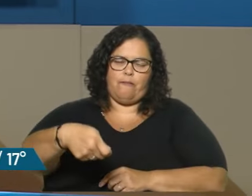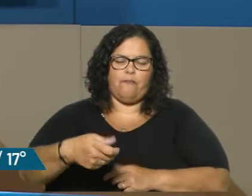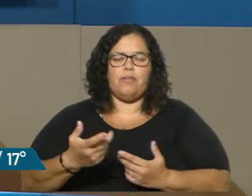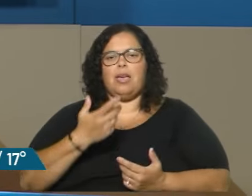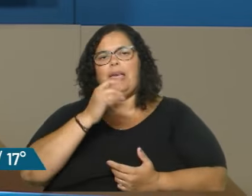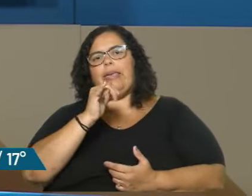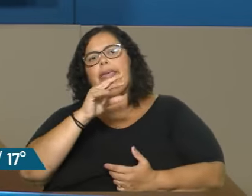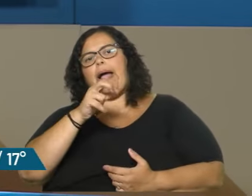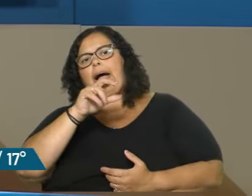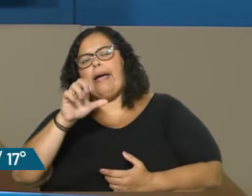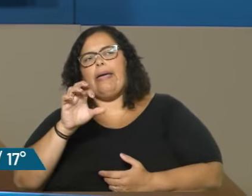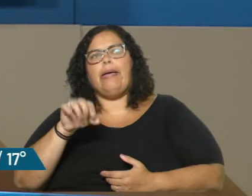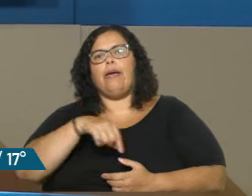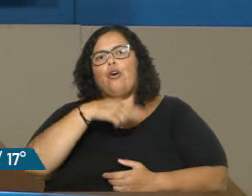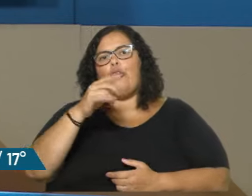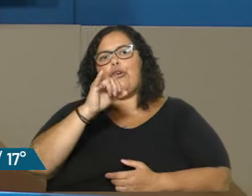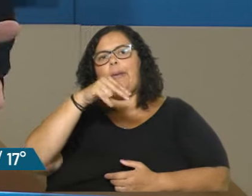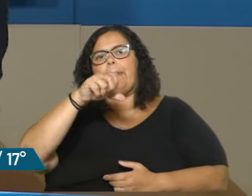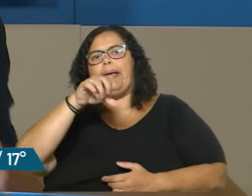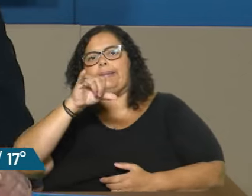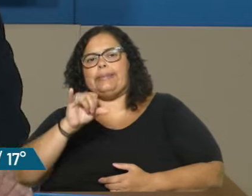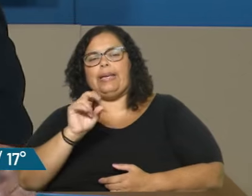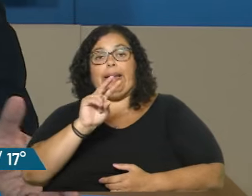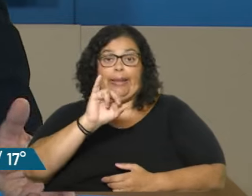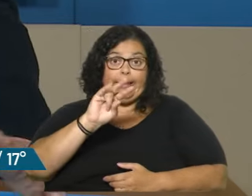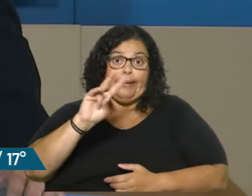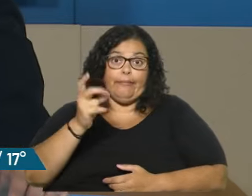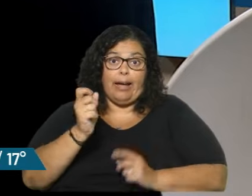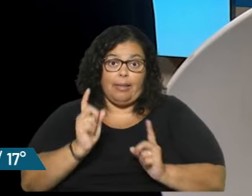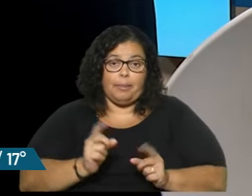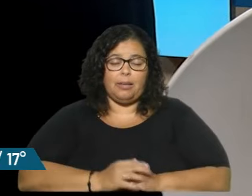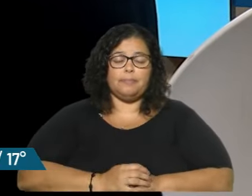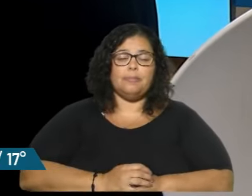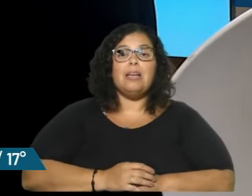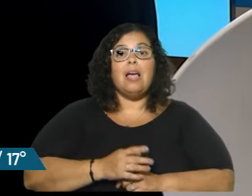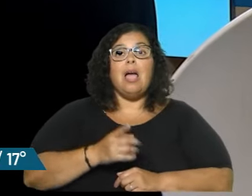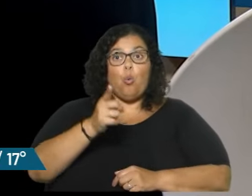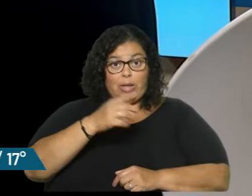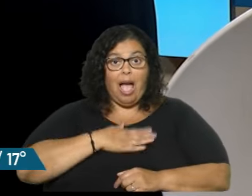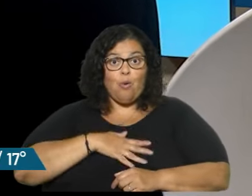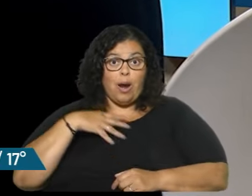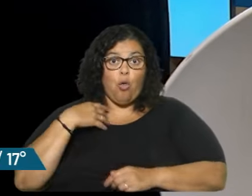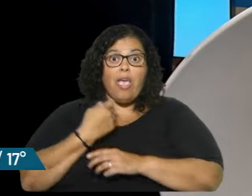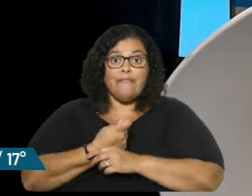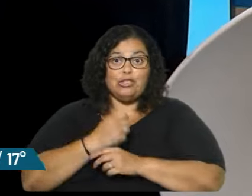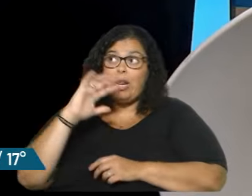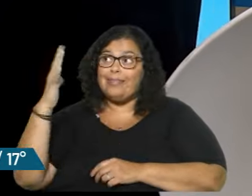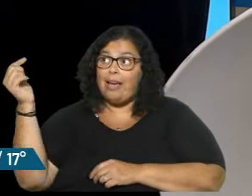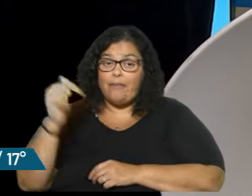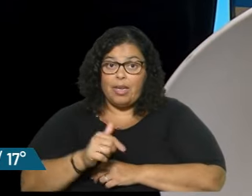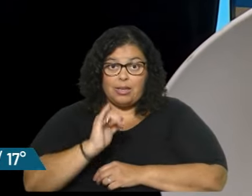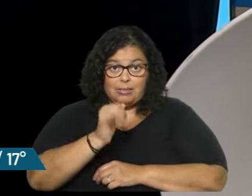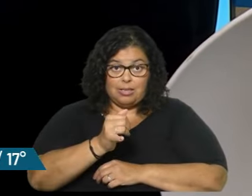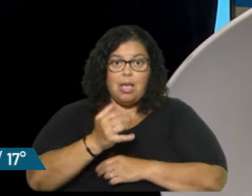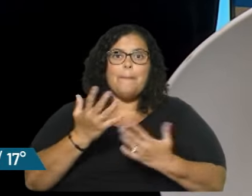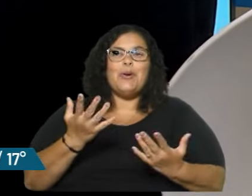el ICOS, el IMESI, bueno, el IVA mismo, el IP. ¿Si está de acuerdo con que venga inversión extranjera? Porque a veces la idea de la Zona Franca fue